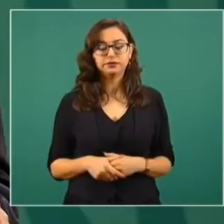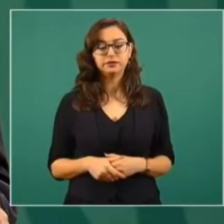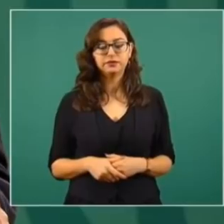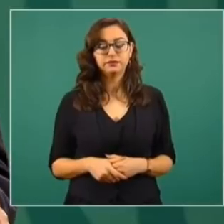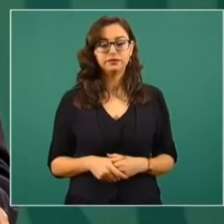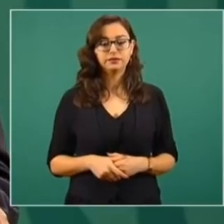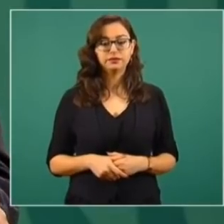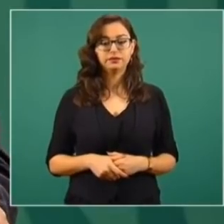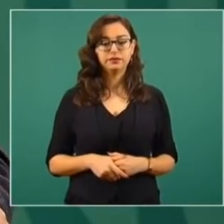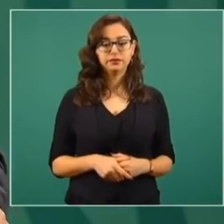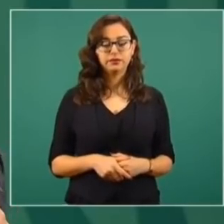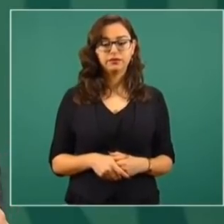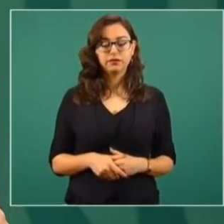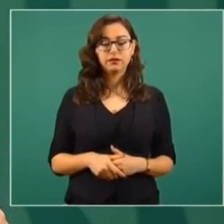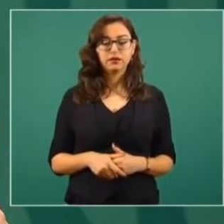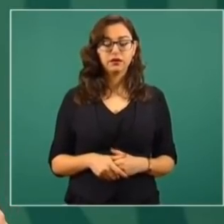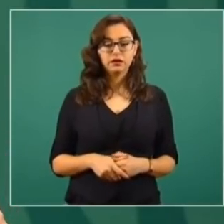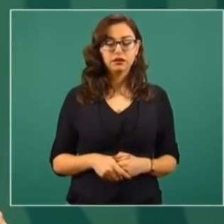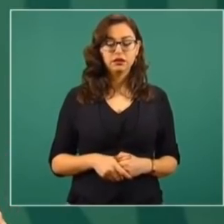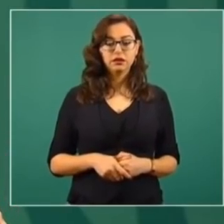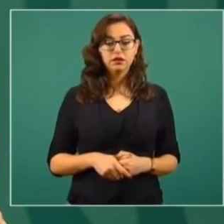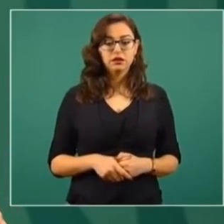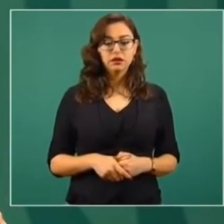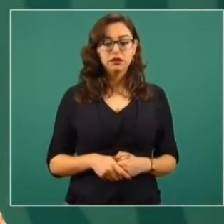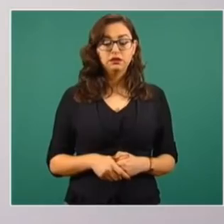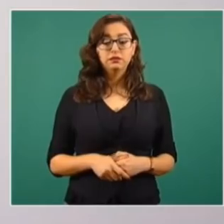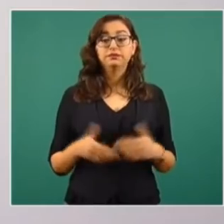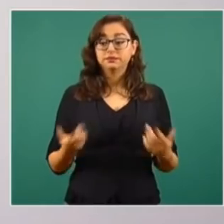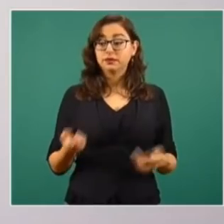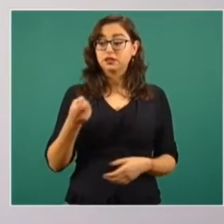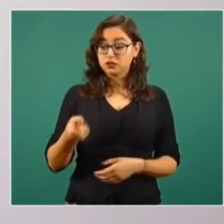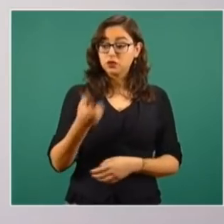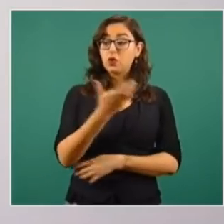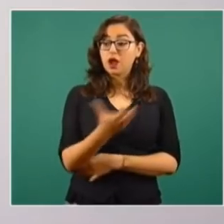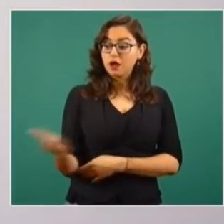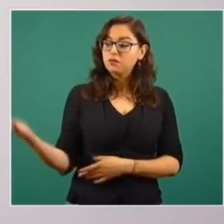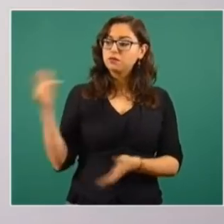Entonces, necesitamos apoyar al campo,